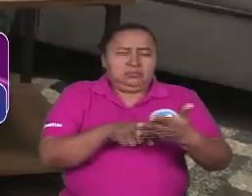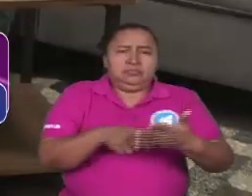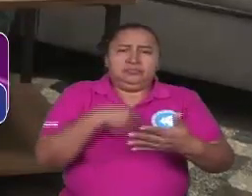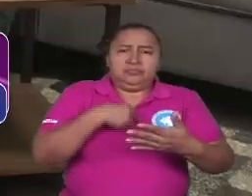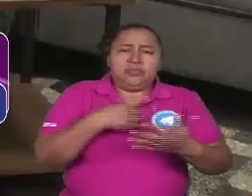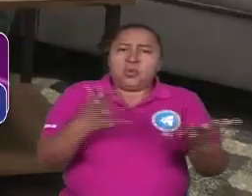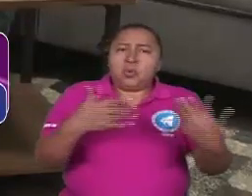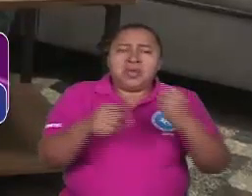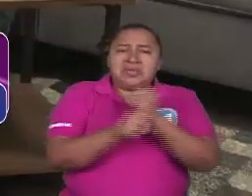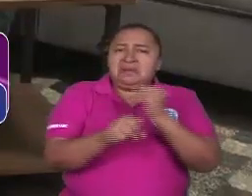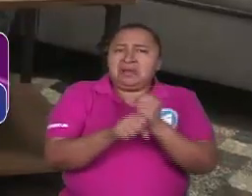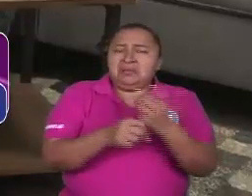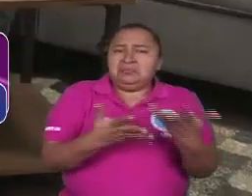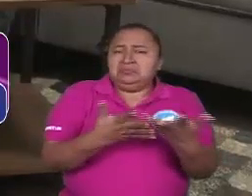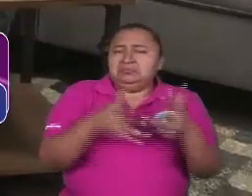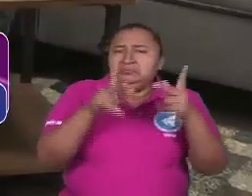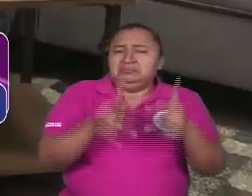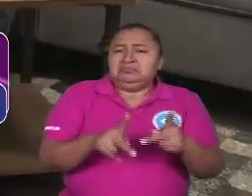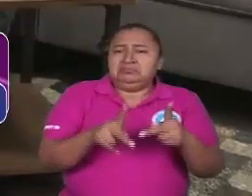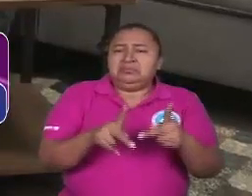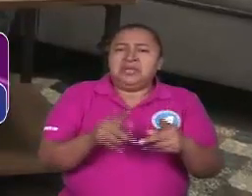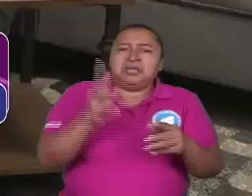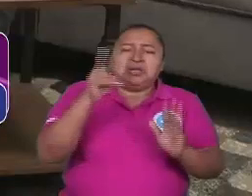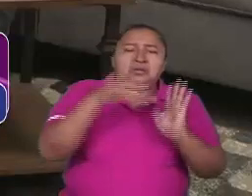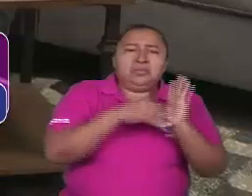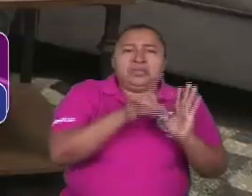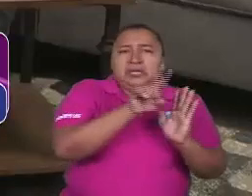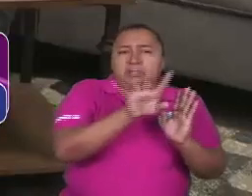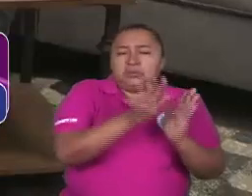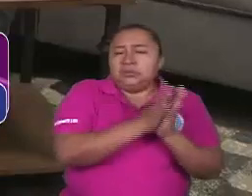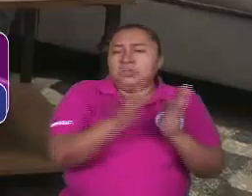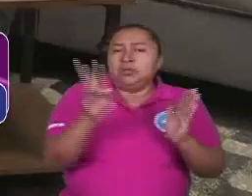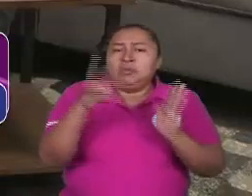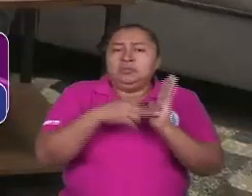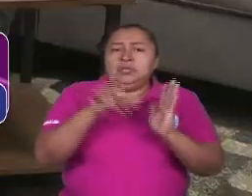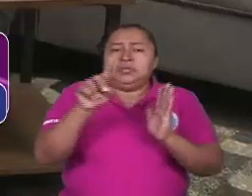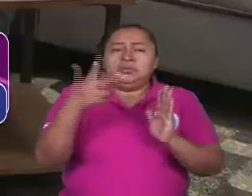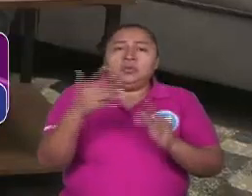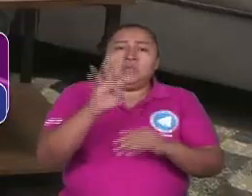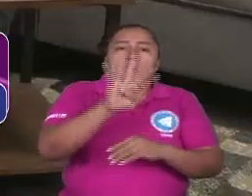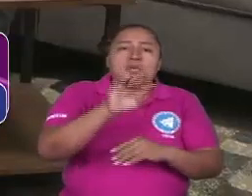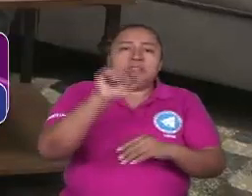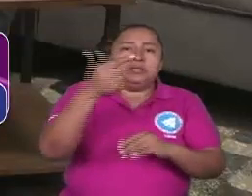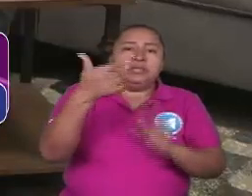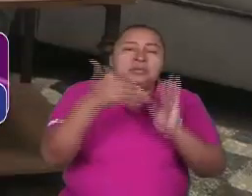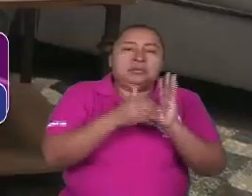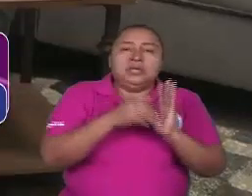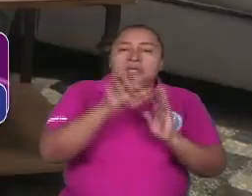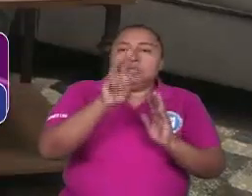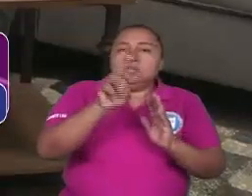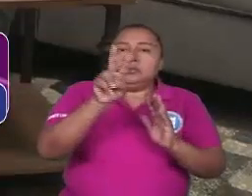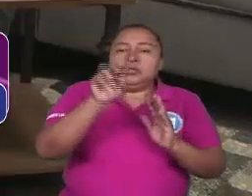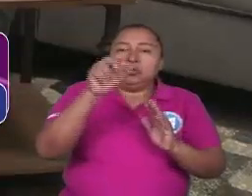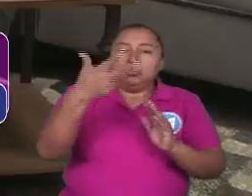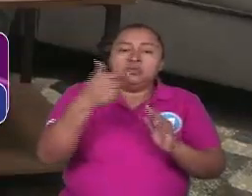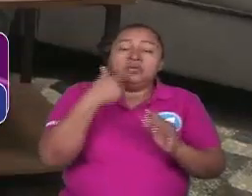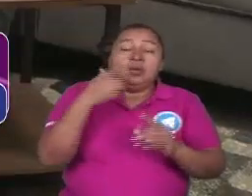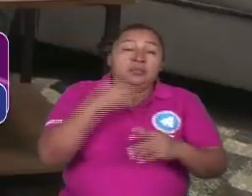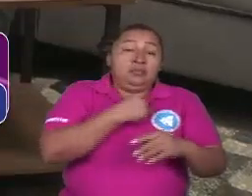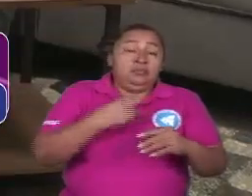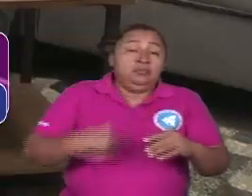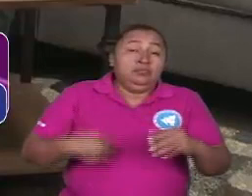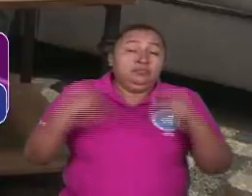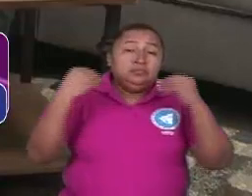este desempleados llegaron entre el 2014 y el 2018 han llegado 47.328 el ministerio logró